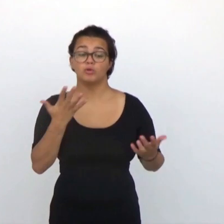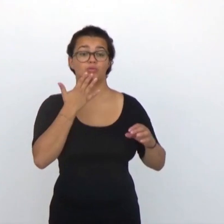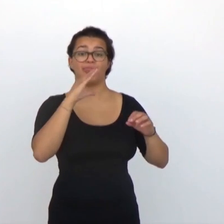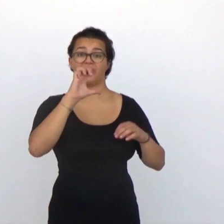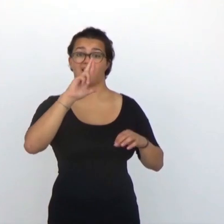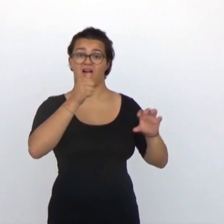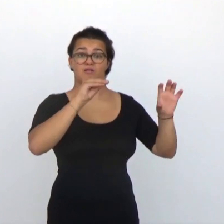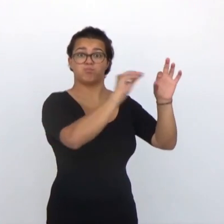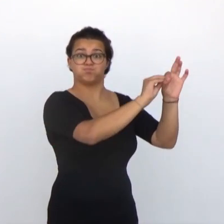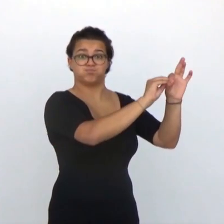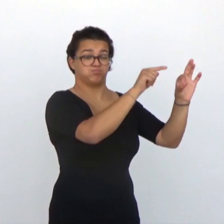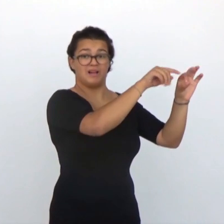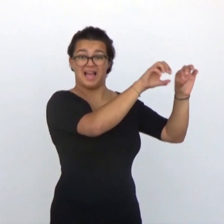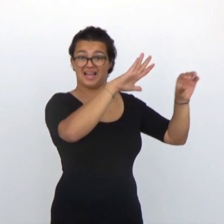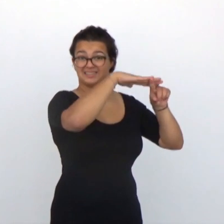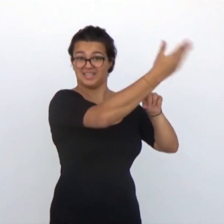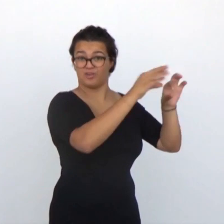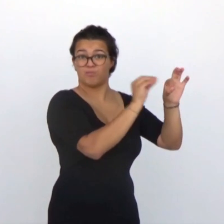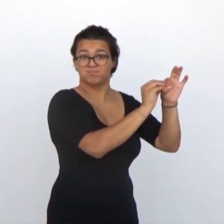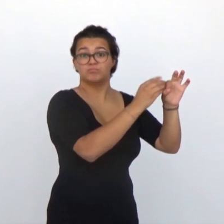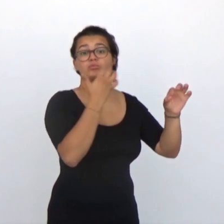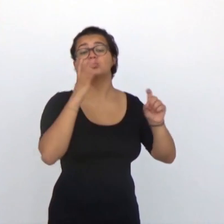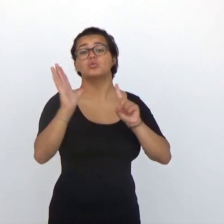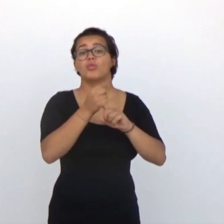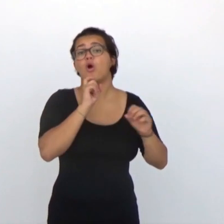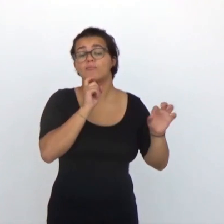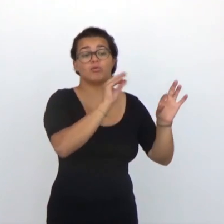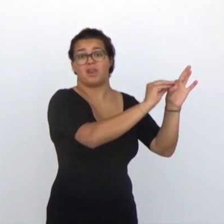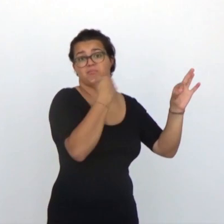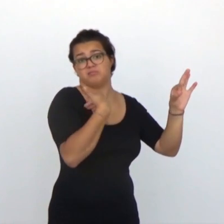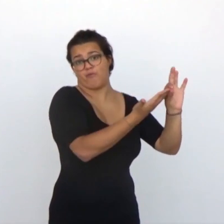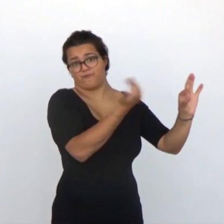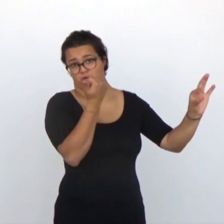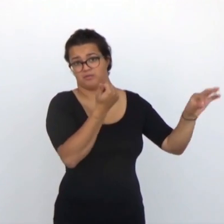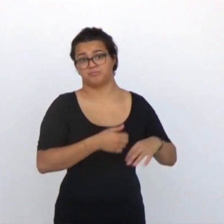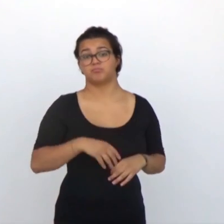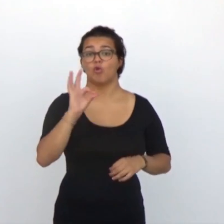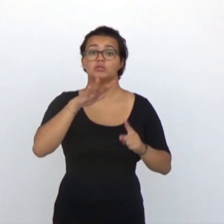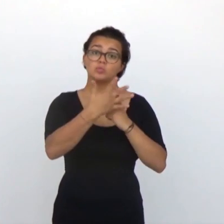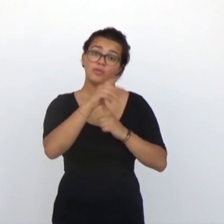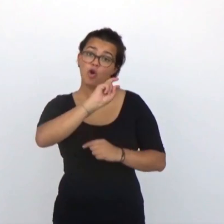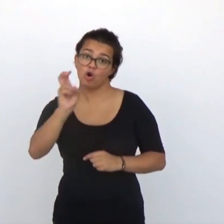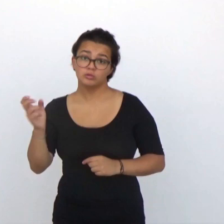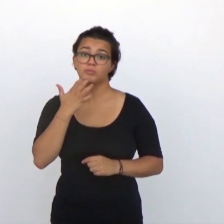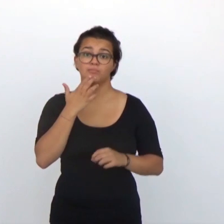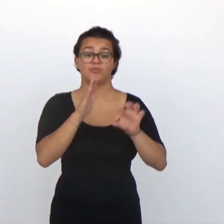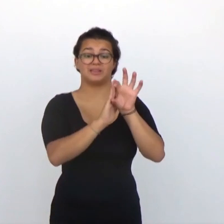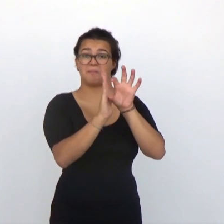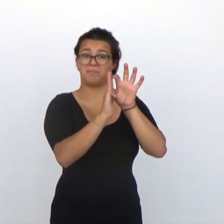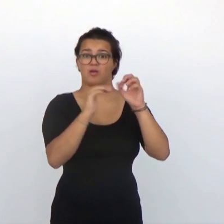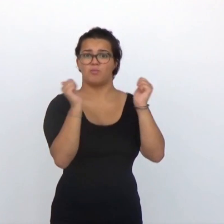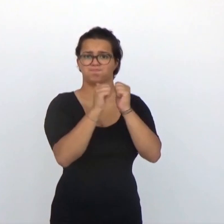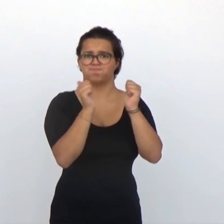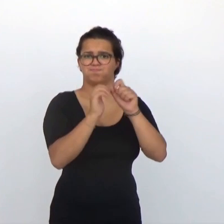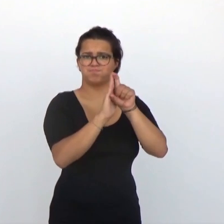sucede, por ejemplo, cuando un tapón de cera obtura el conducto auditivo externo, situación que se resuelve extrayendo el tapón. En otros